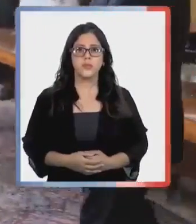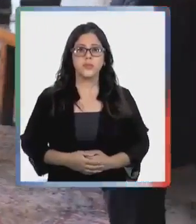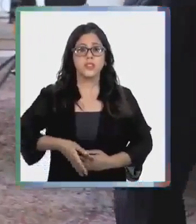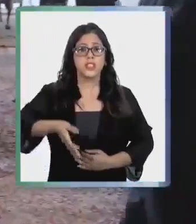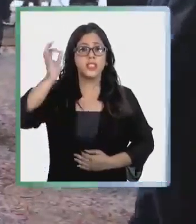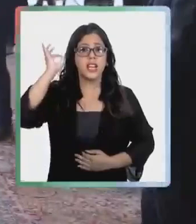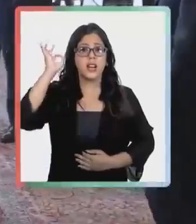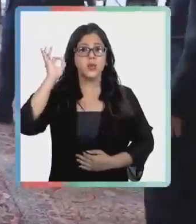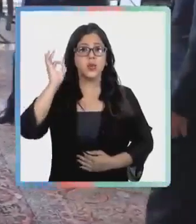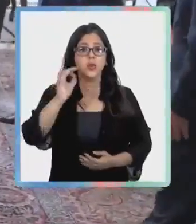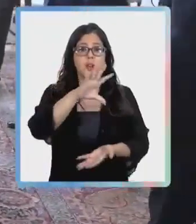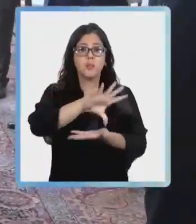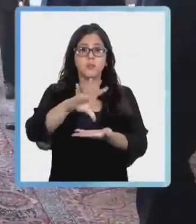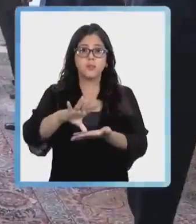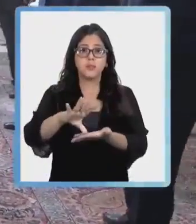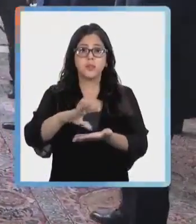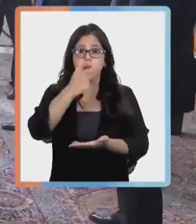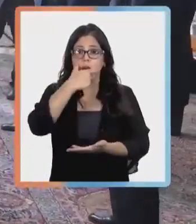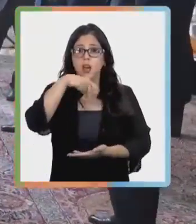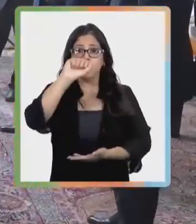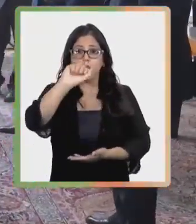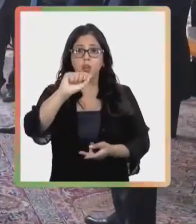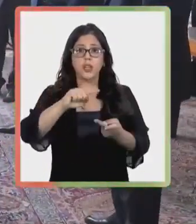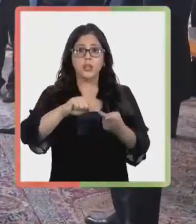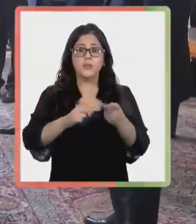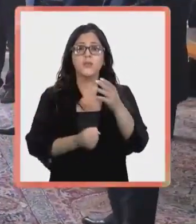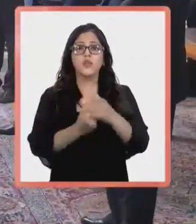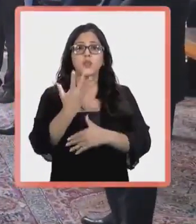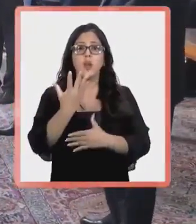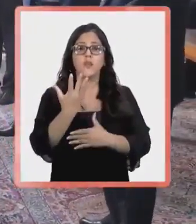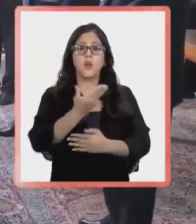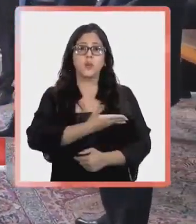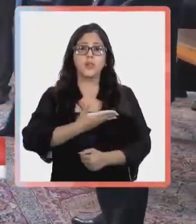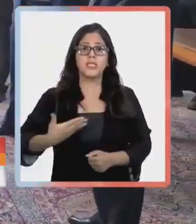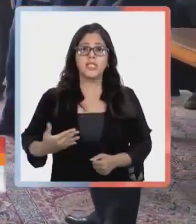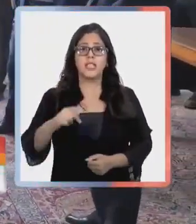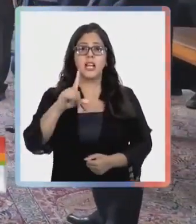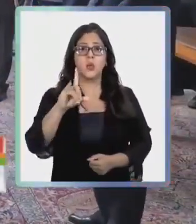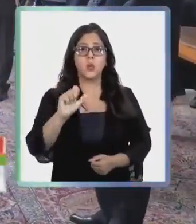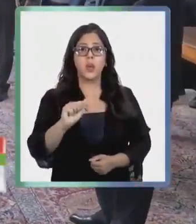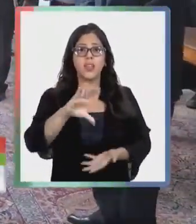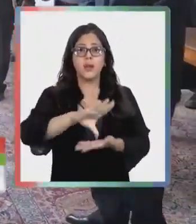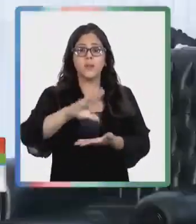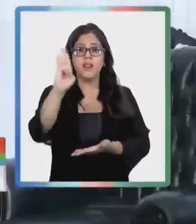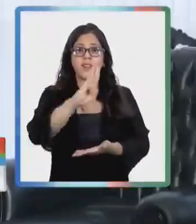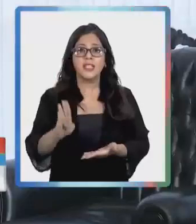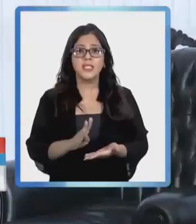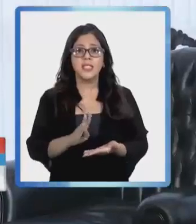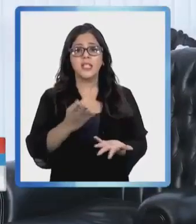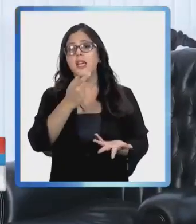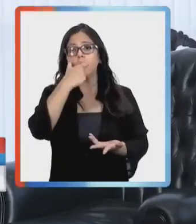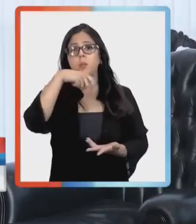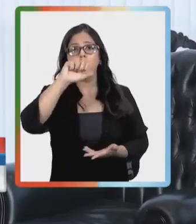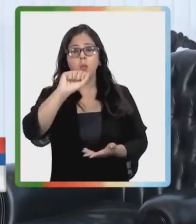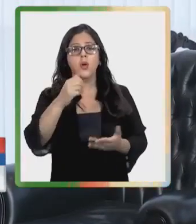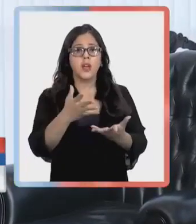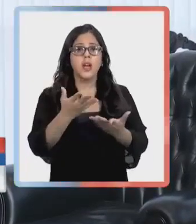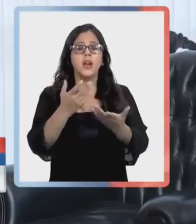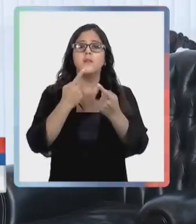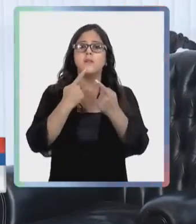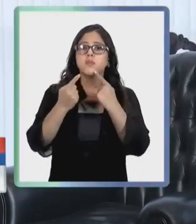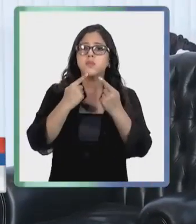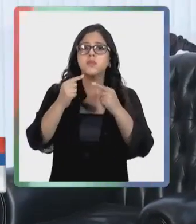Luego de la reunión bilateral entre el presidente Gabriel Boric y el nuevo mandatario en Brasil, Lula da Silva, el jefe de Estado fue